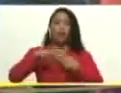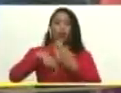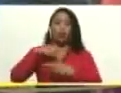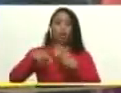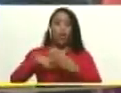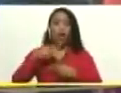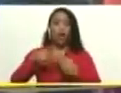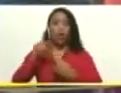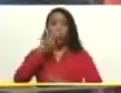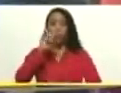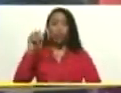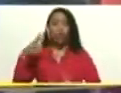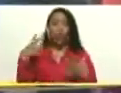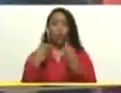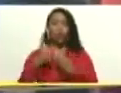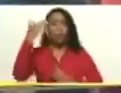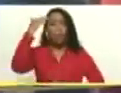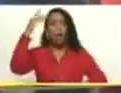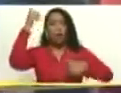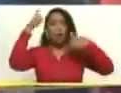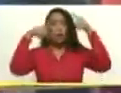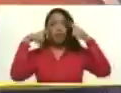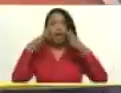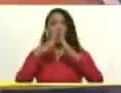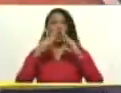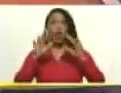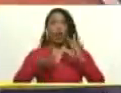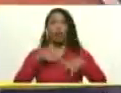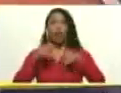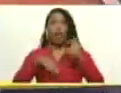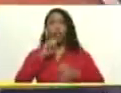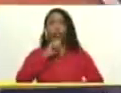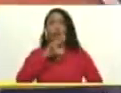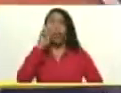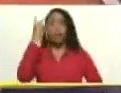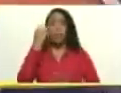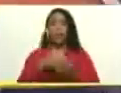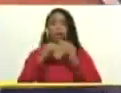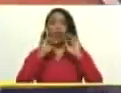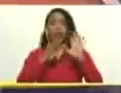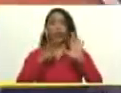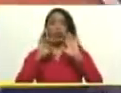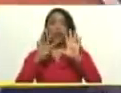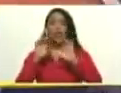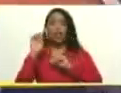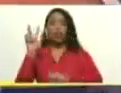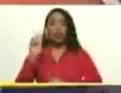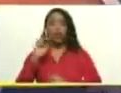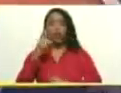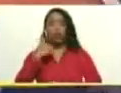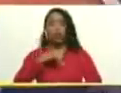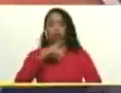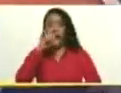a nuestro comandante Hugo Chávez, y todos los eventos históricos del 92, año en que nos conocimos.